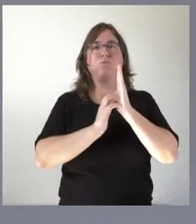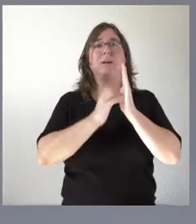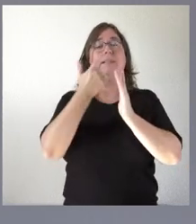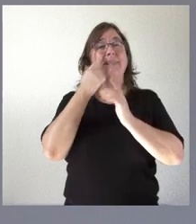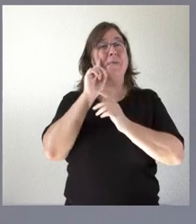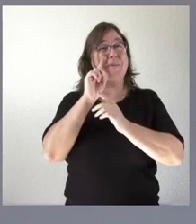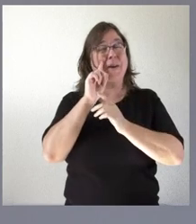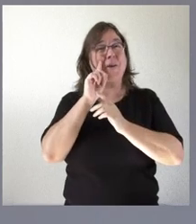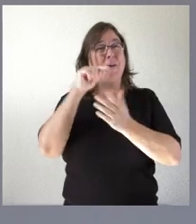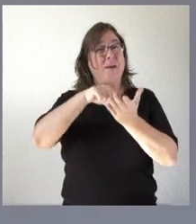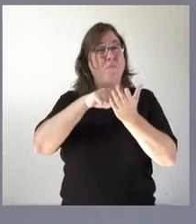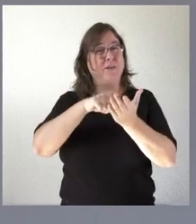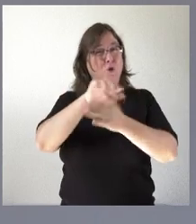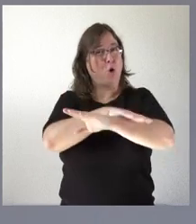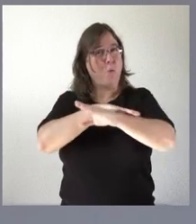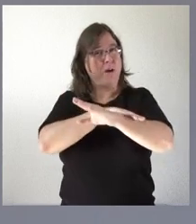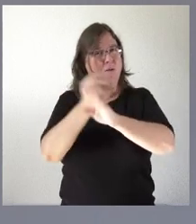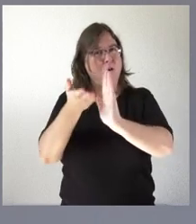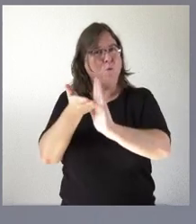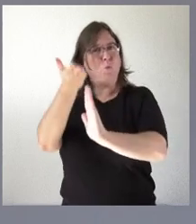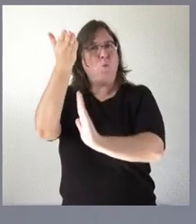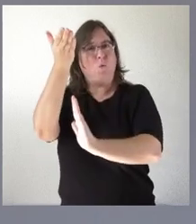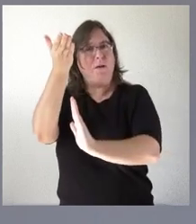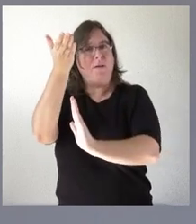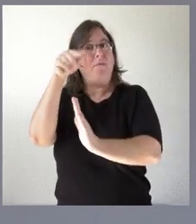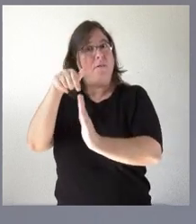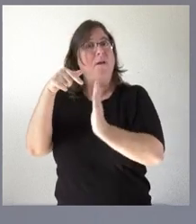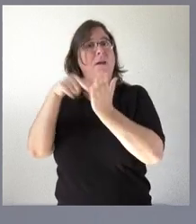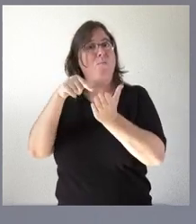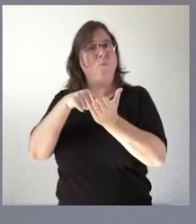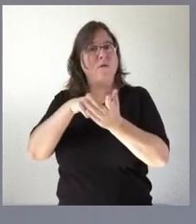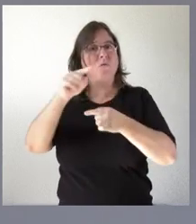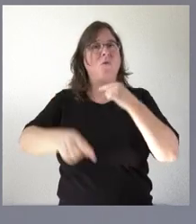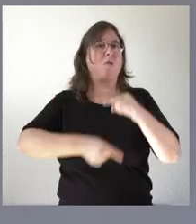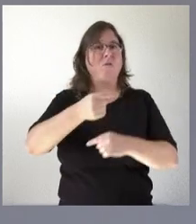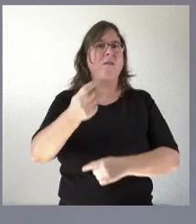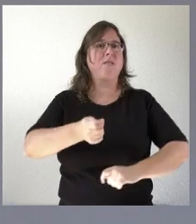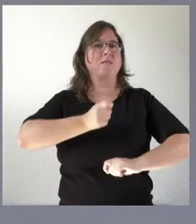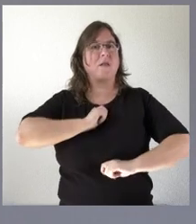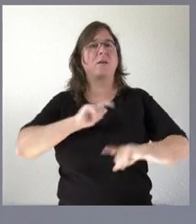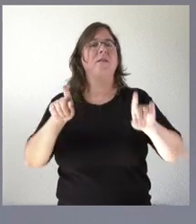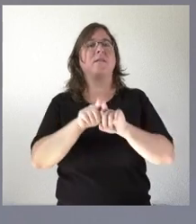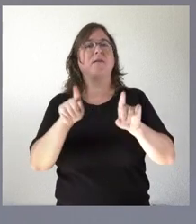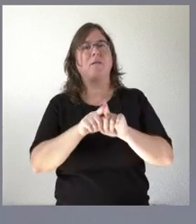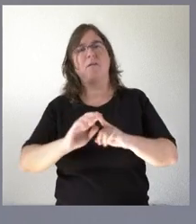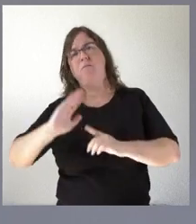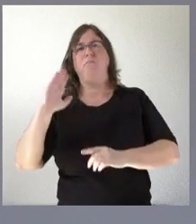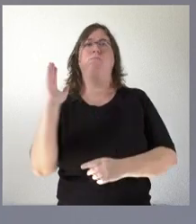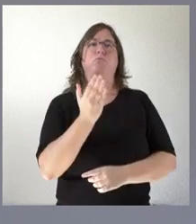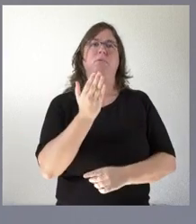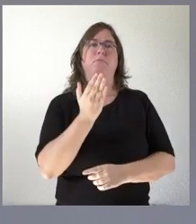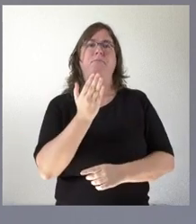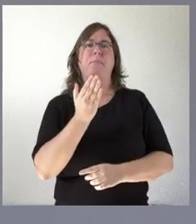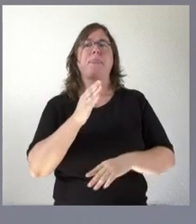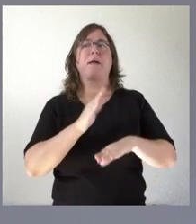gobierno que lo que hace es subir impuestos y que muchos de esos impuestos lo que vienen a es a generar al final es repercusión o